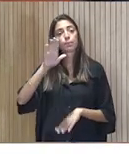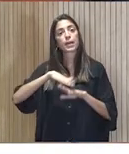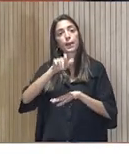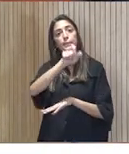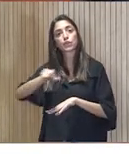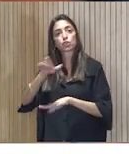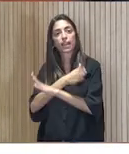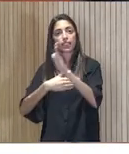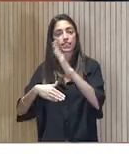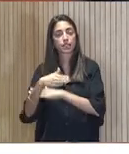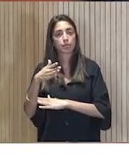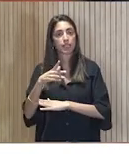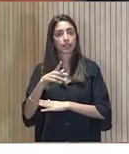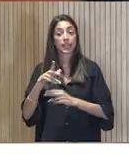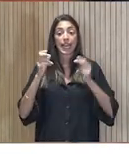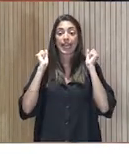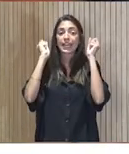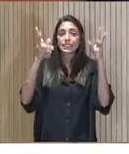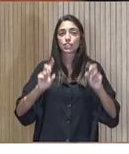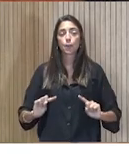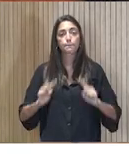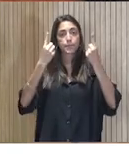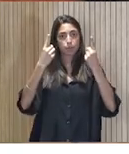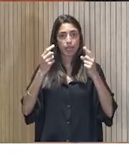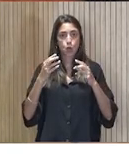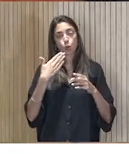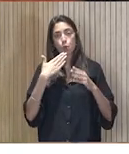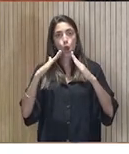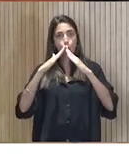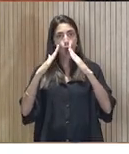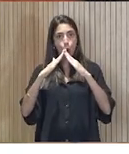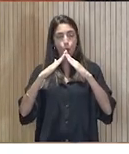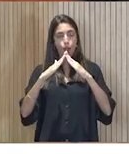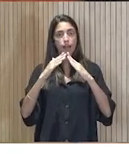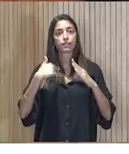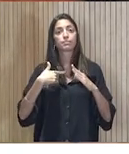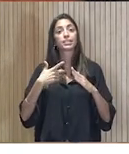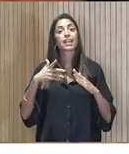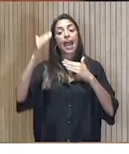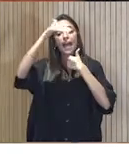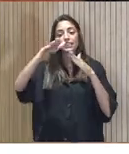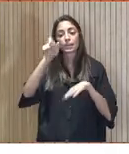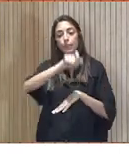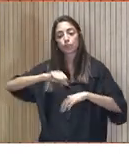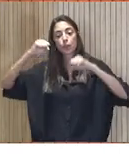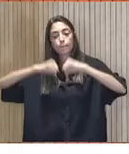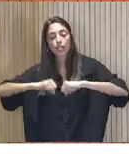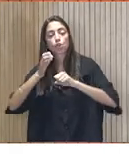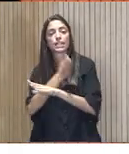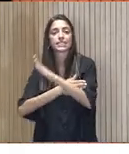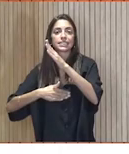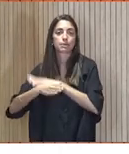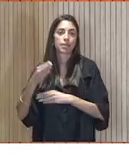discapacidad. Es la primera residencia hogar con este referente de calidad que permite atender a personas mayores con discapacidad.